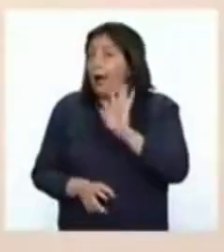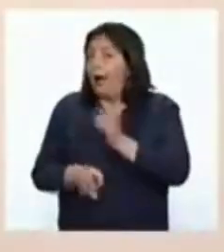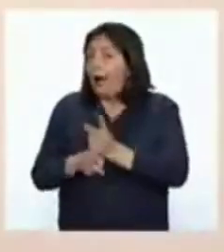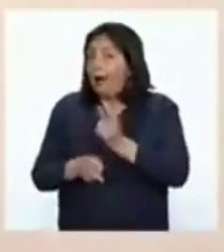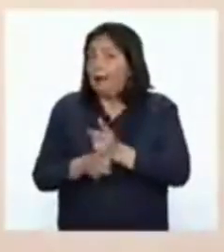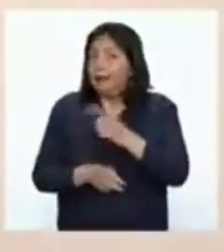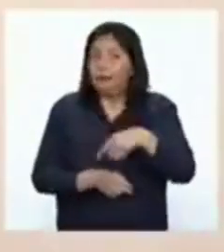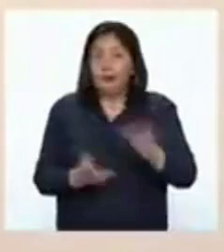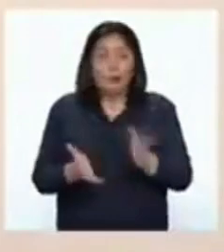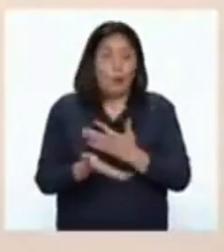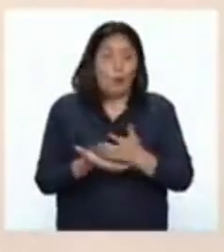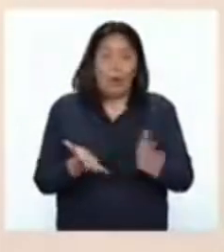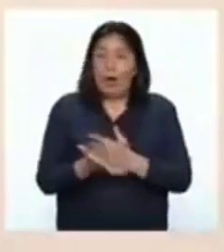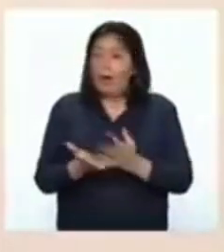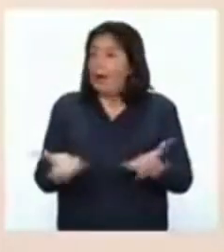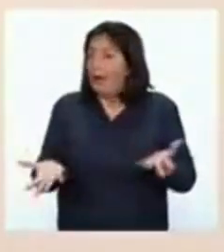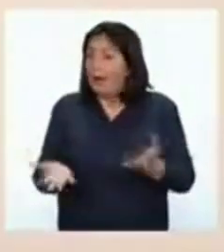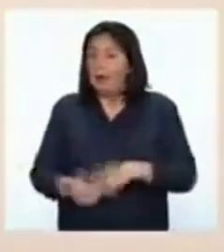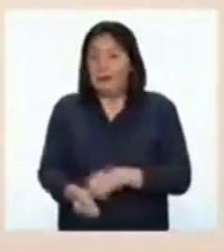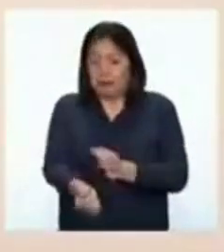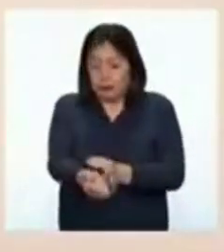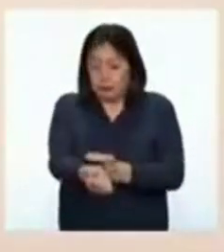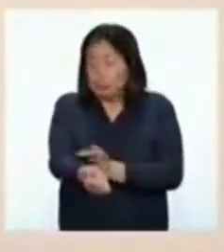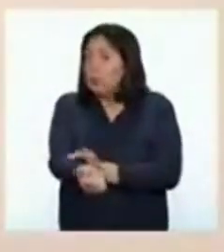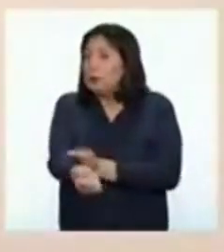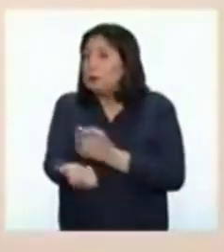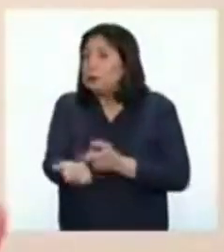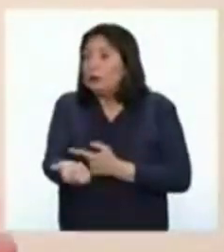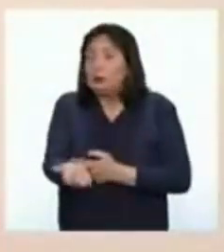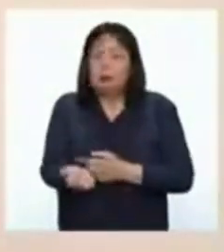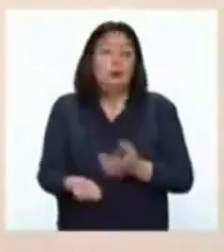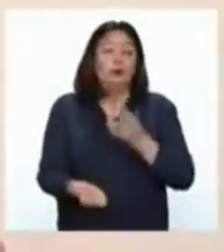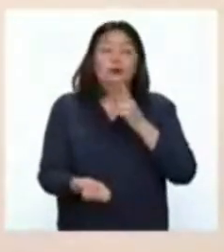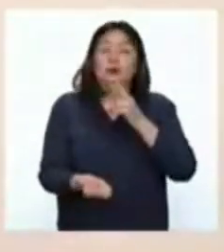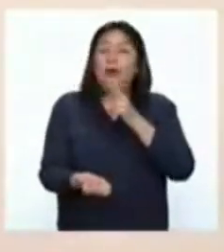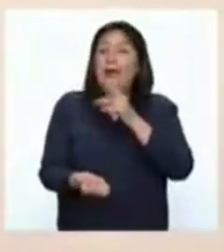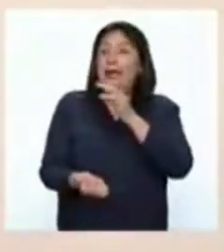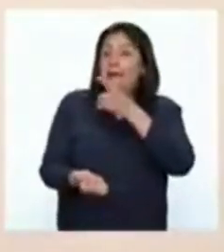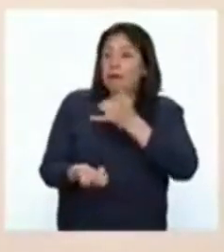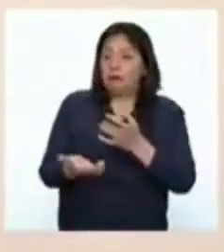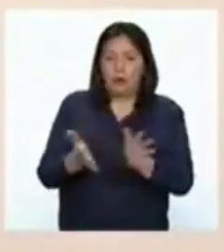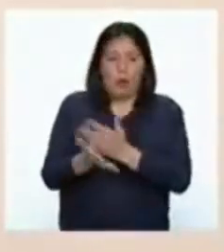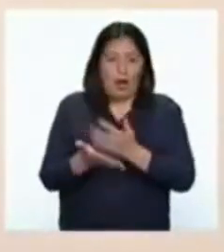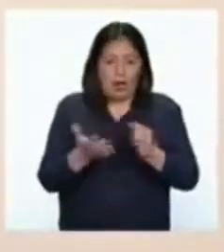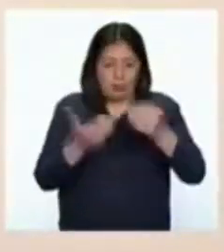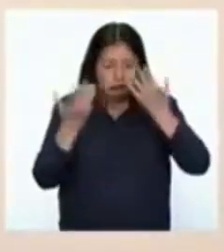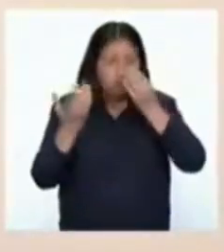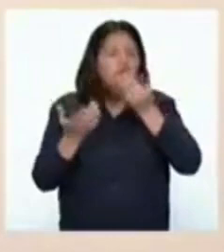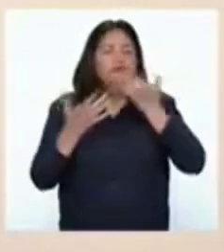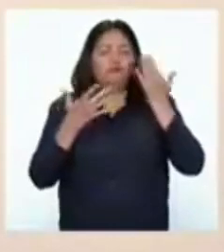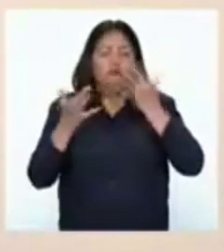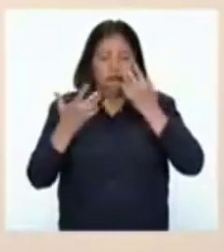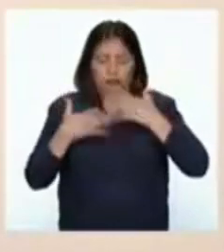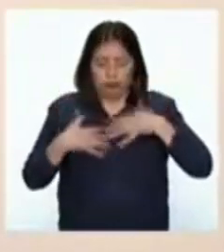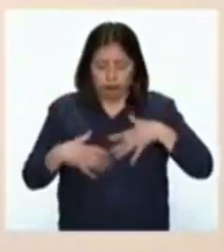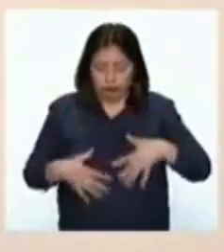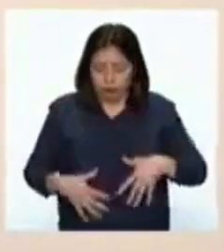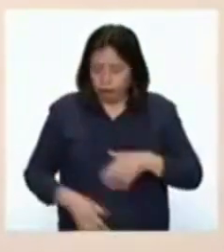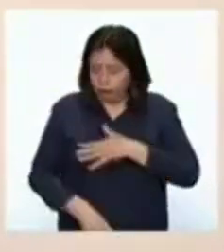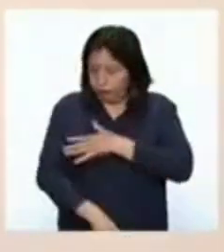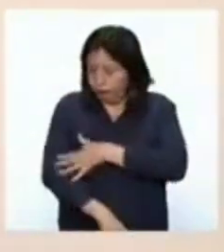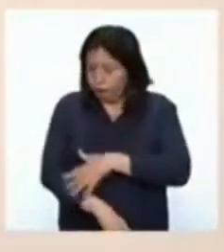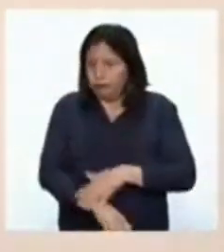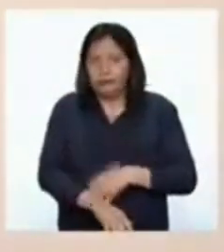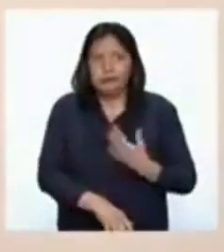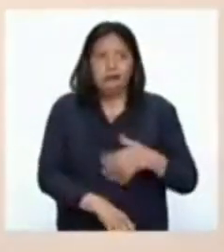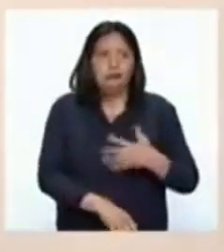porque si no hay cantidad suficiente de hemoglobina, no hay suficiente oxígeno en nuestro cuerpo. Y esto es muy serio.